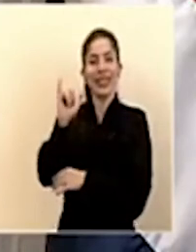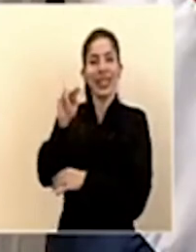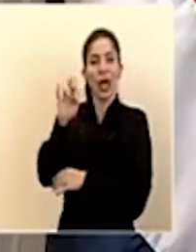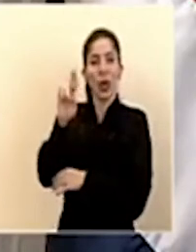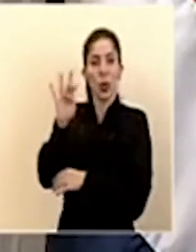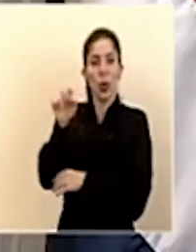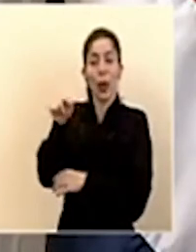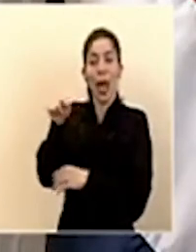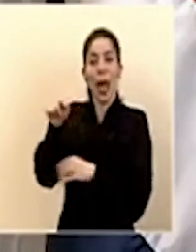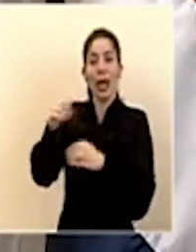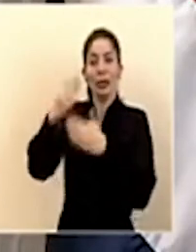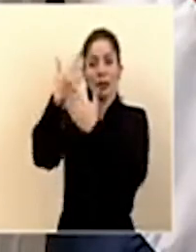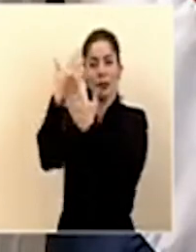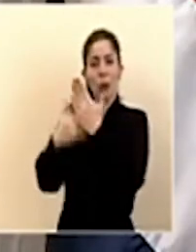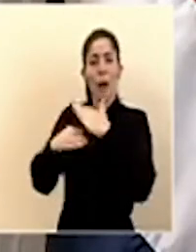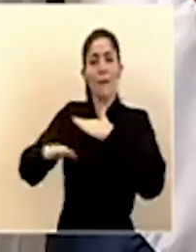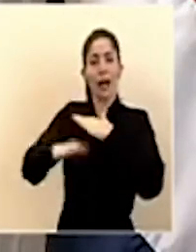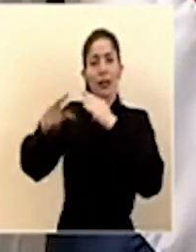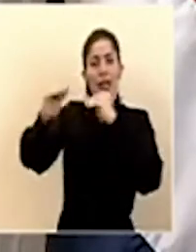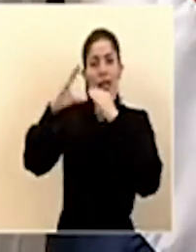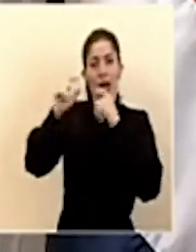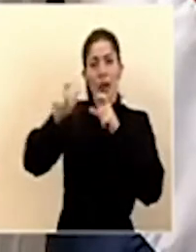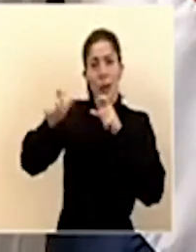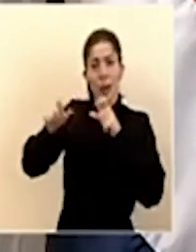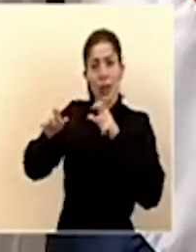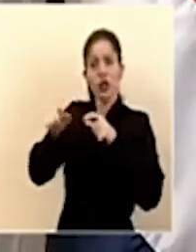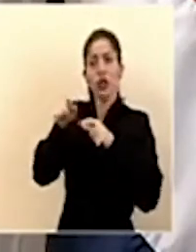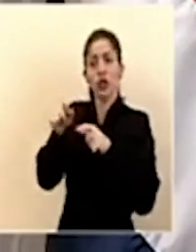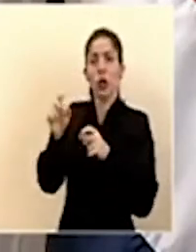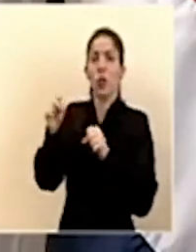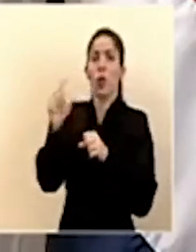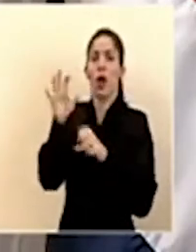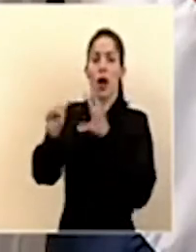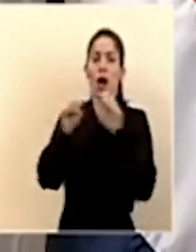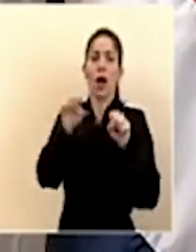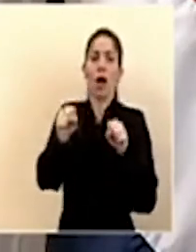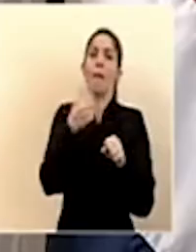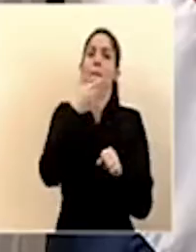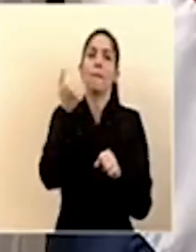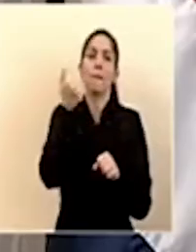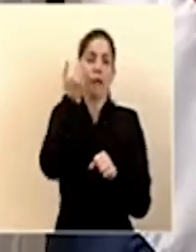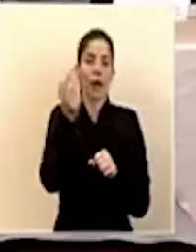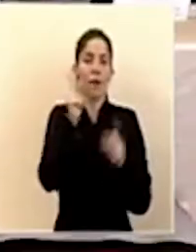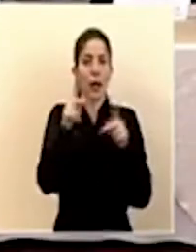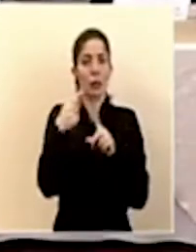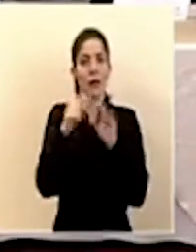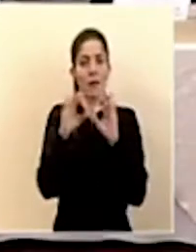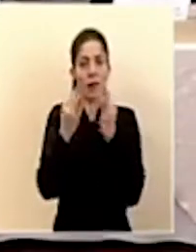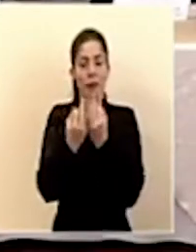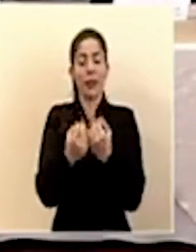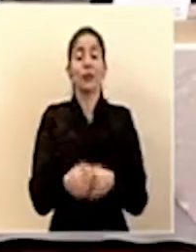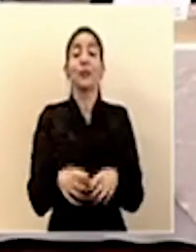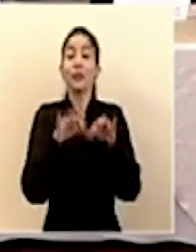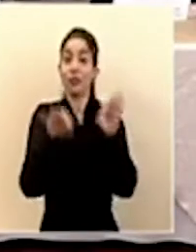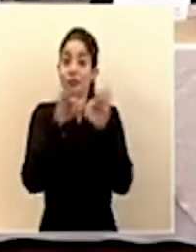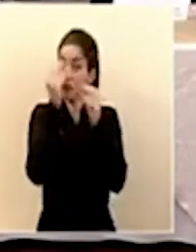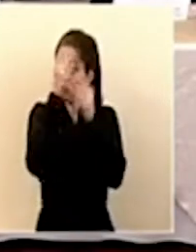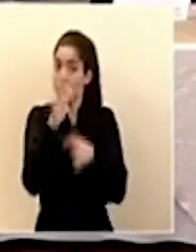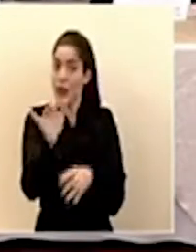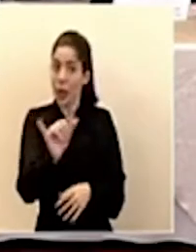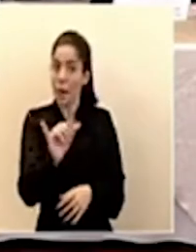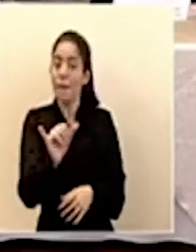potente de beneficiarios, nos pueden ayudar a identificar mejor a las personas y a las familias. Es importante decir también que